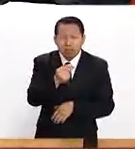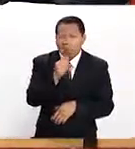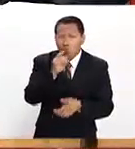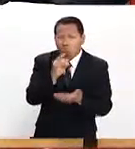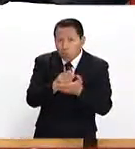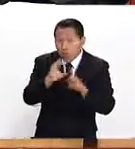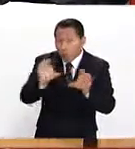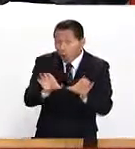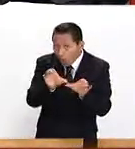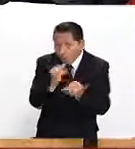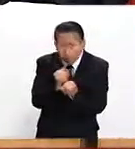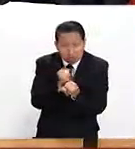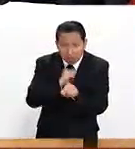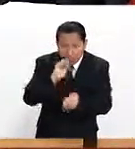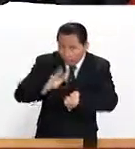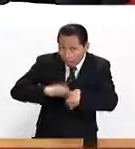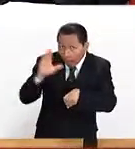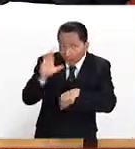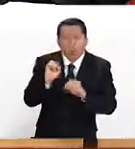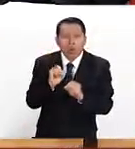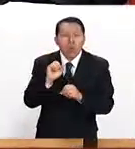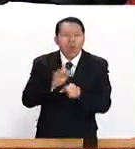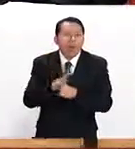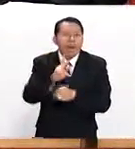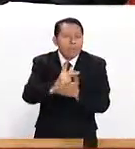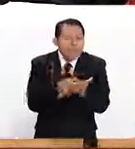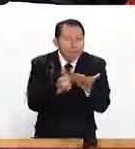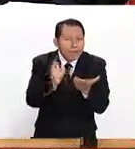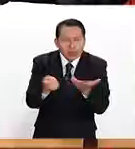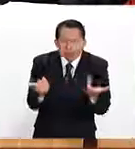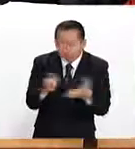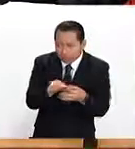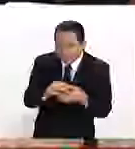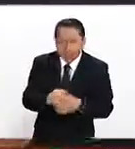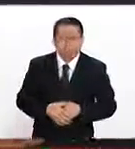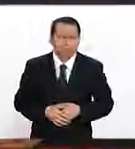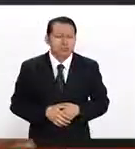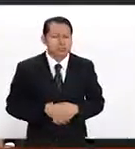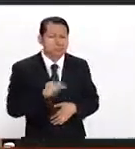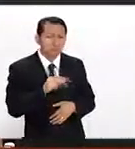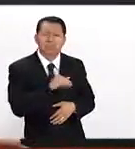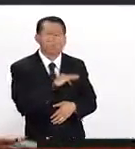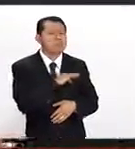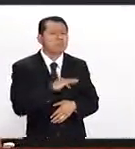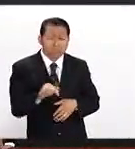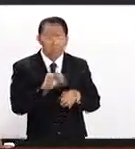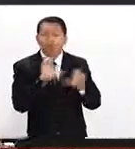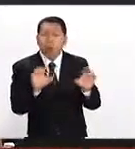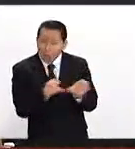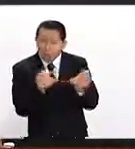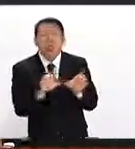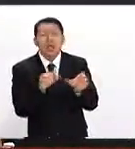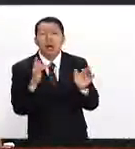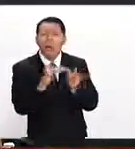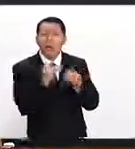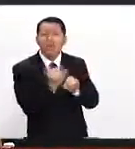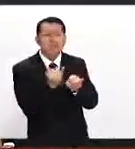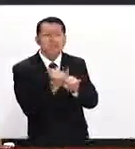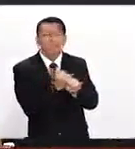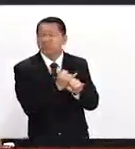algún tipo de programa específico para acceder a esta maestría en línea? No, no, no. Yo con una computadora y conectividad a Internet,